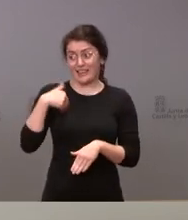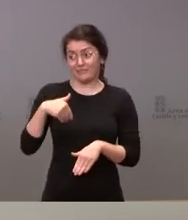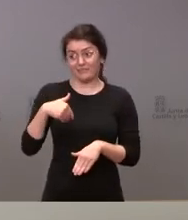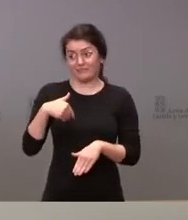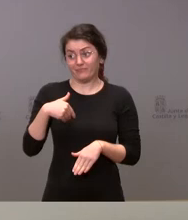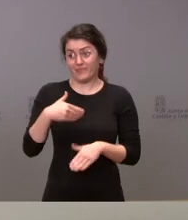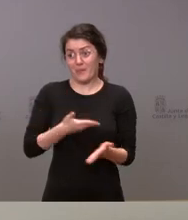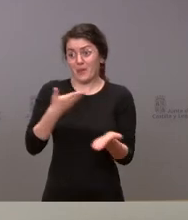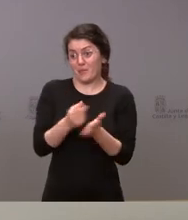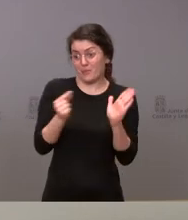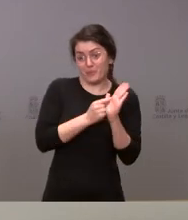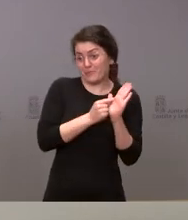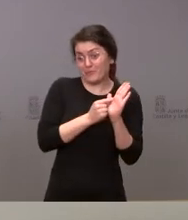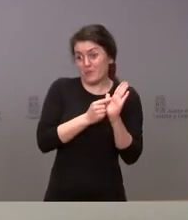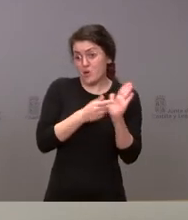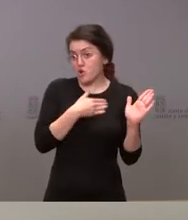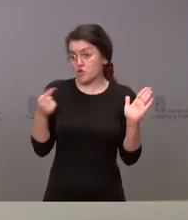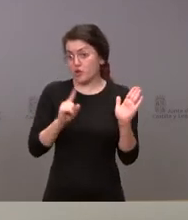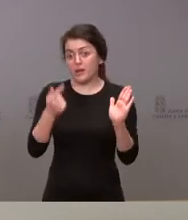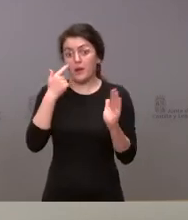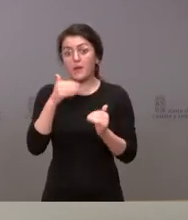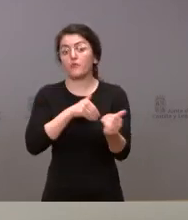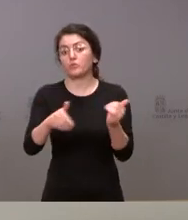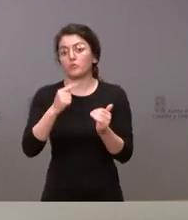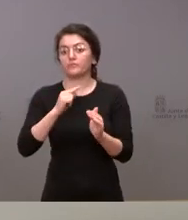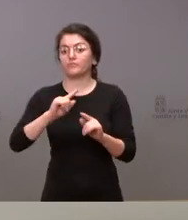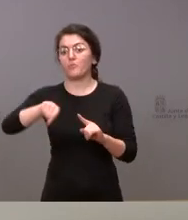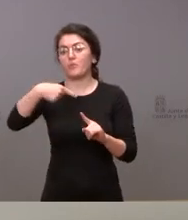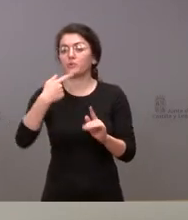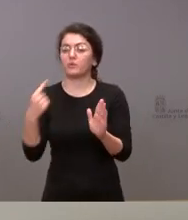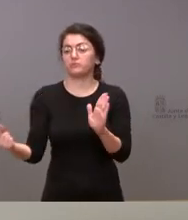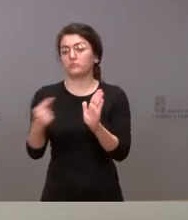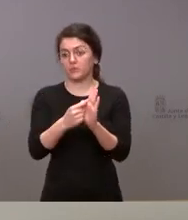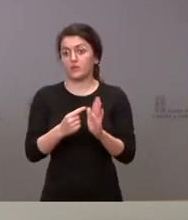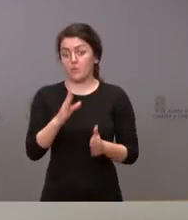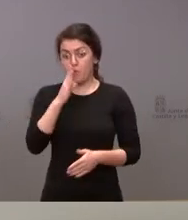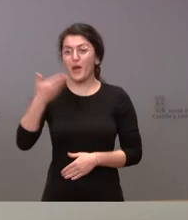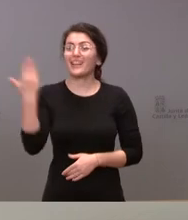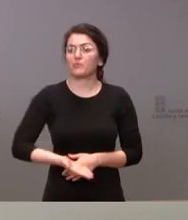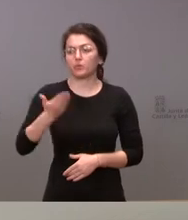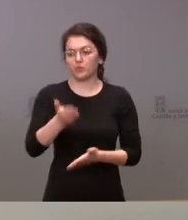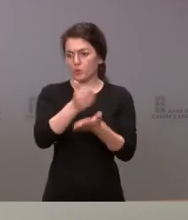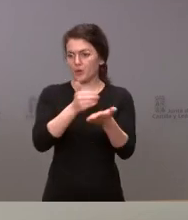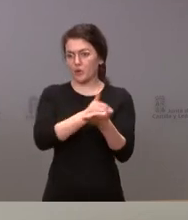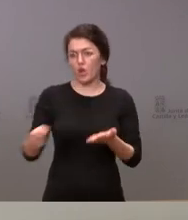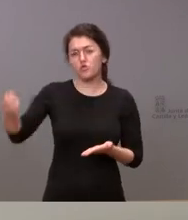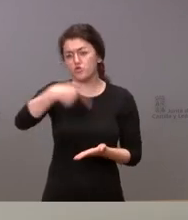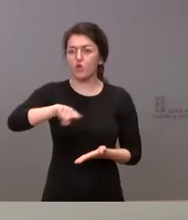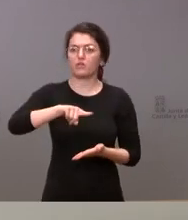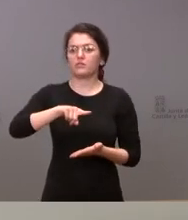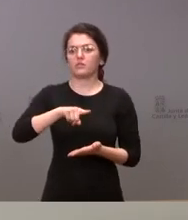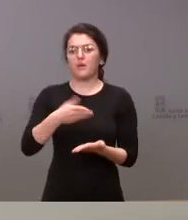desde aquí, reiteramos e insistimos que este es uno de los aspectos más importantes que demandamos todas las comunidades autónomas, que tendría que incluirse